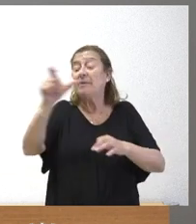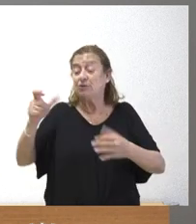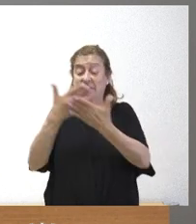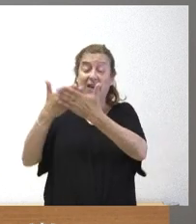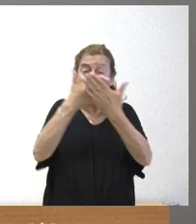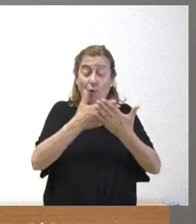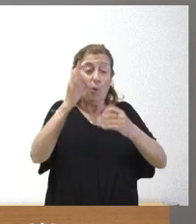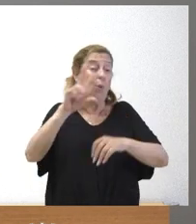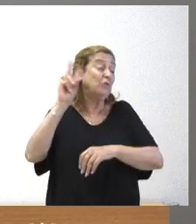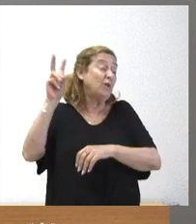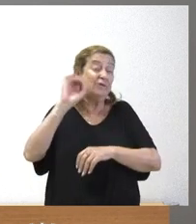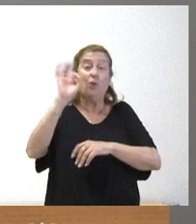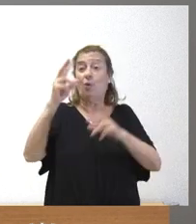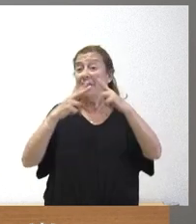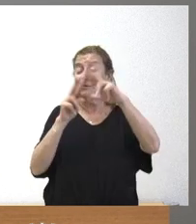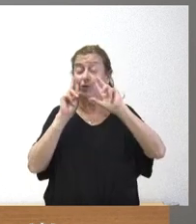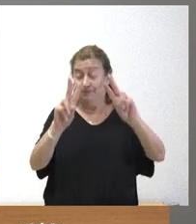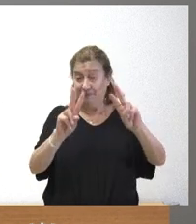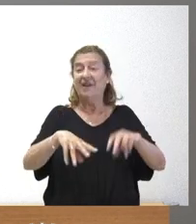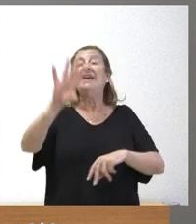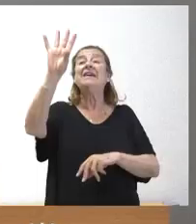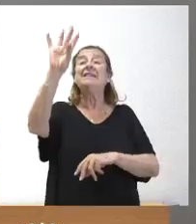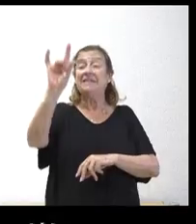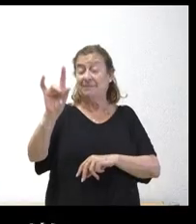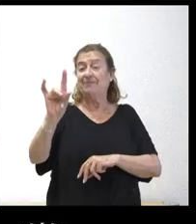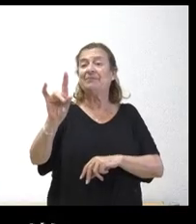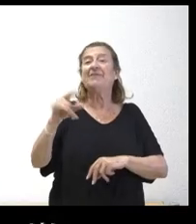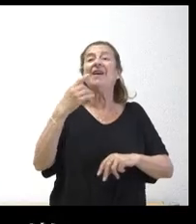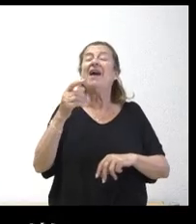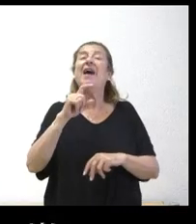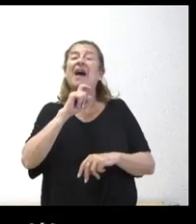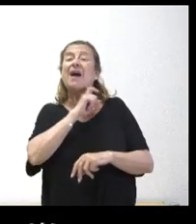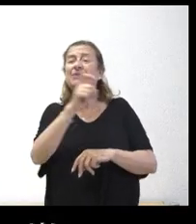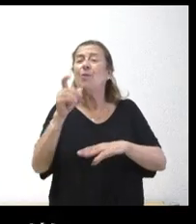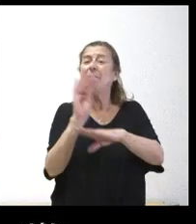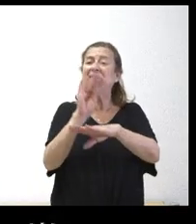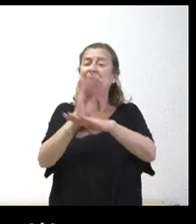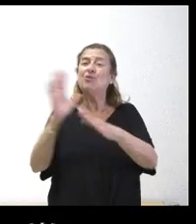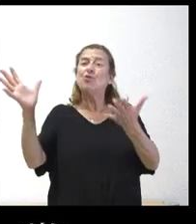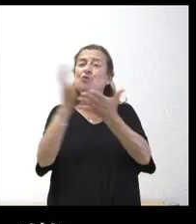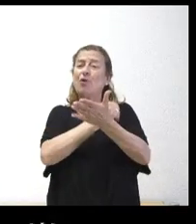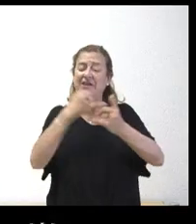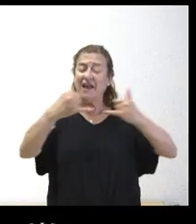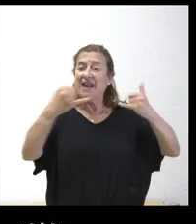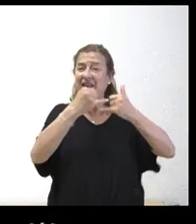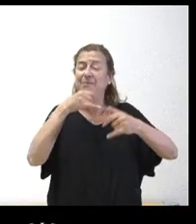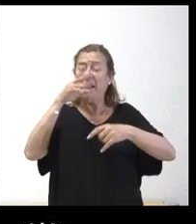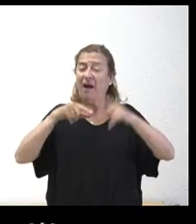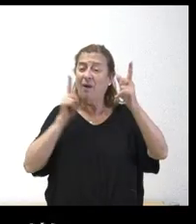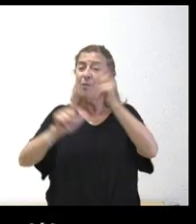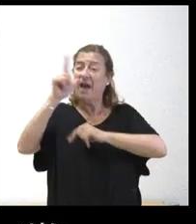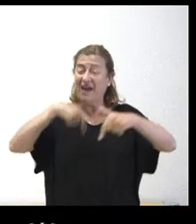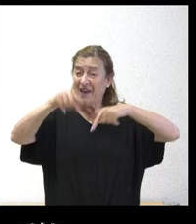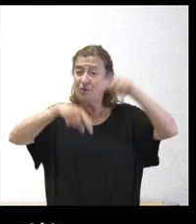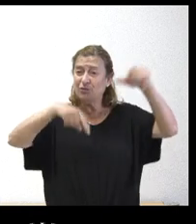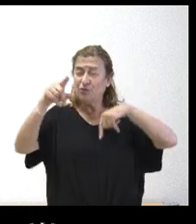televidentes. Sí, sobre el anuncio del mantenimiento de todas las líneas de transporte de viajeros, no sé si prevén